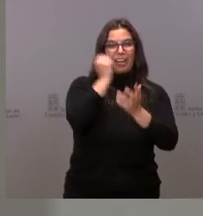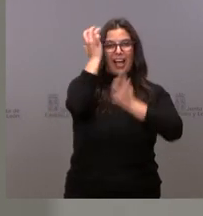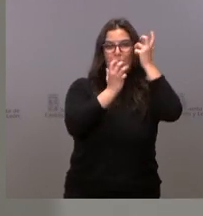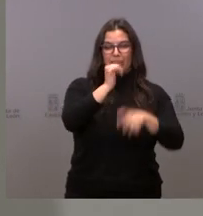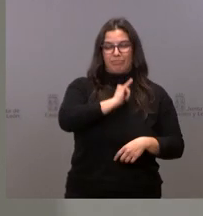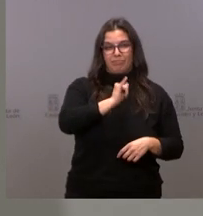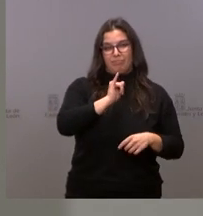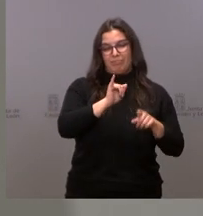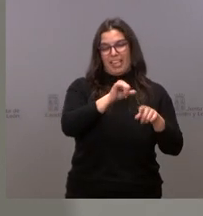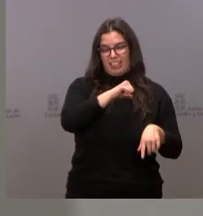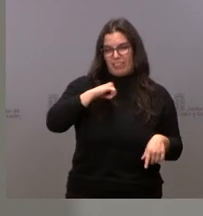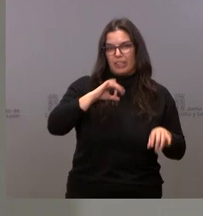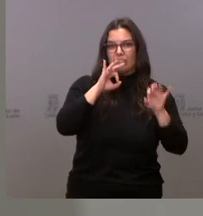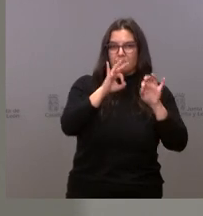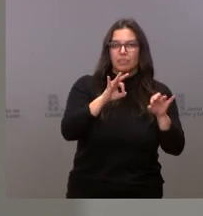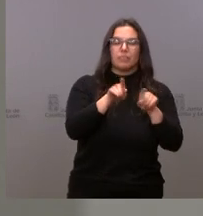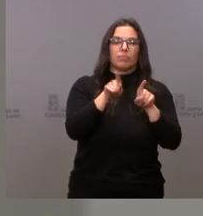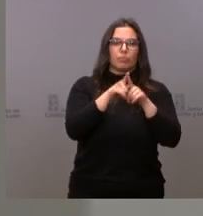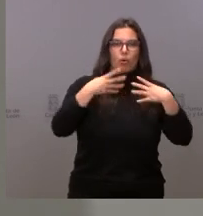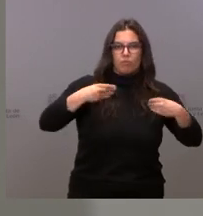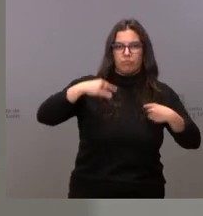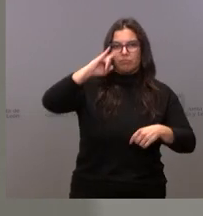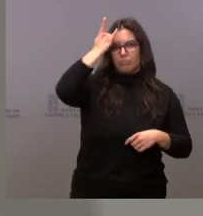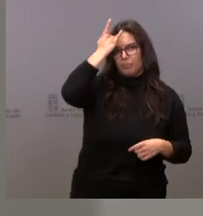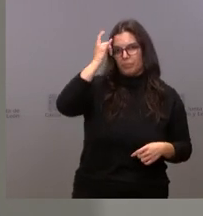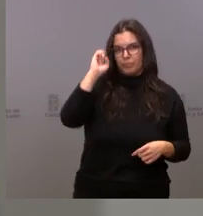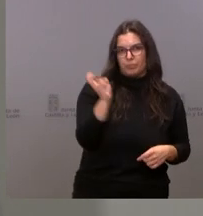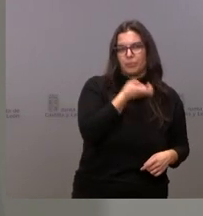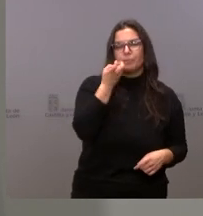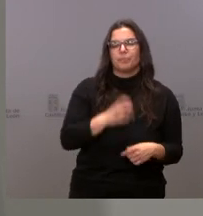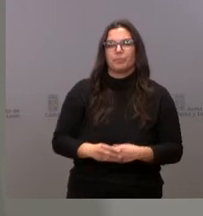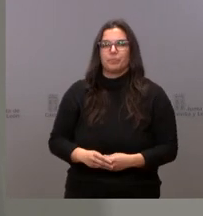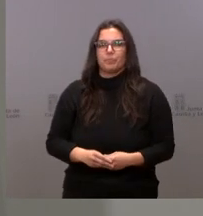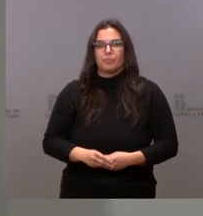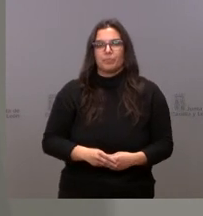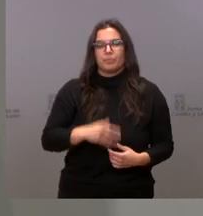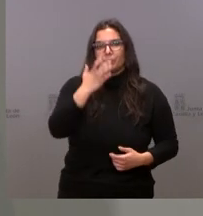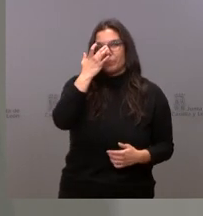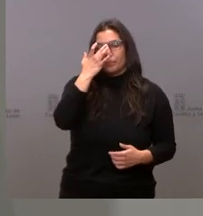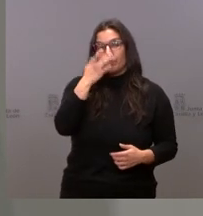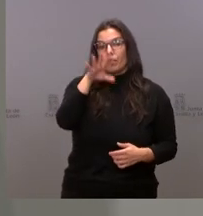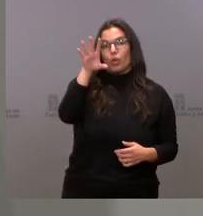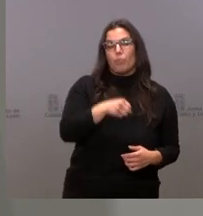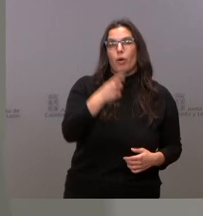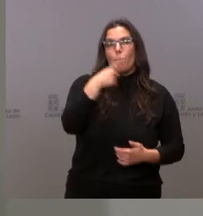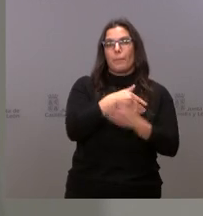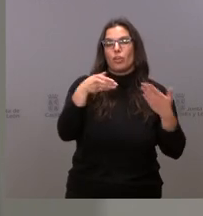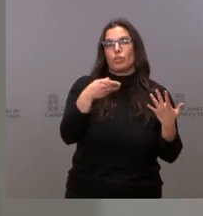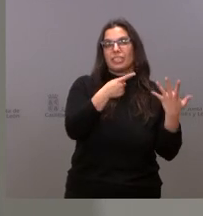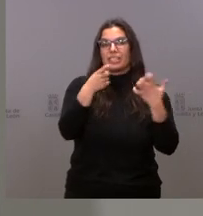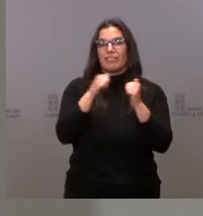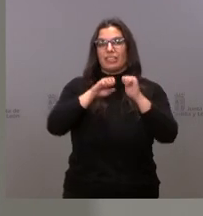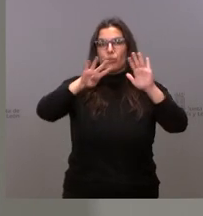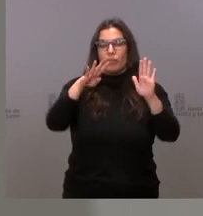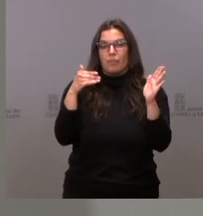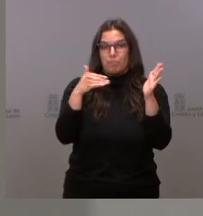ovina, caprina y bovina. Se van a destinar a la compra de 1.629.000